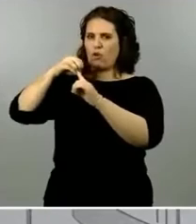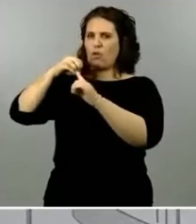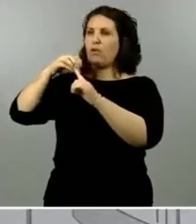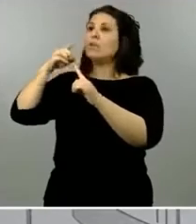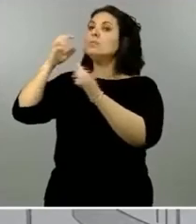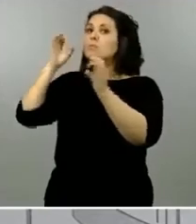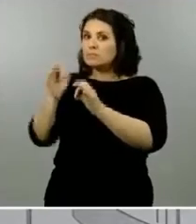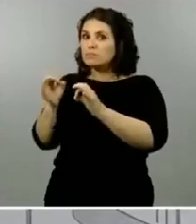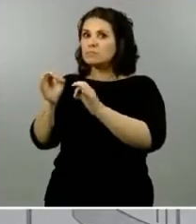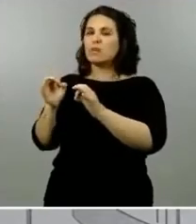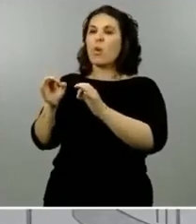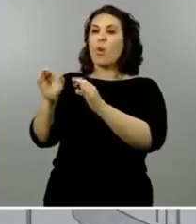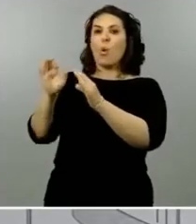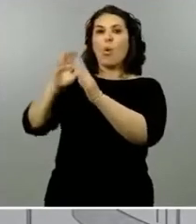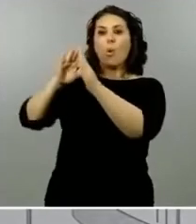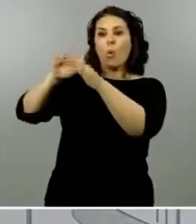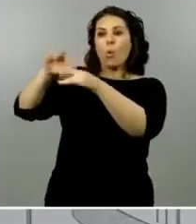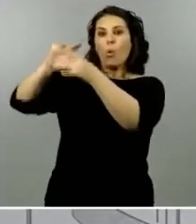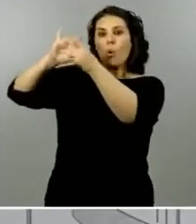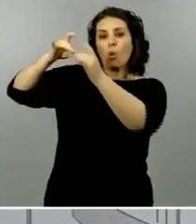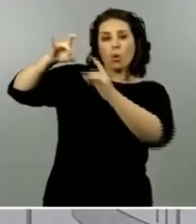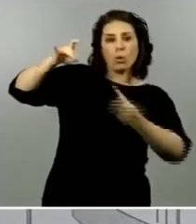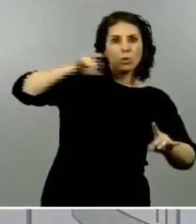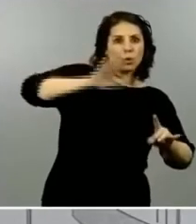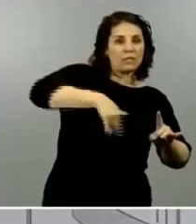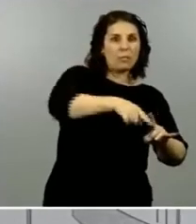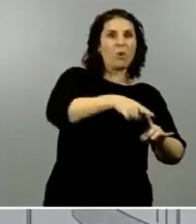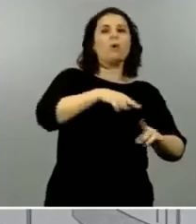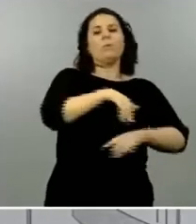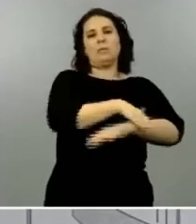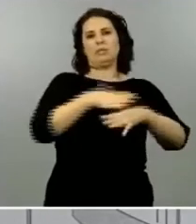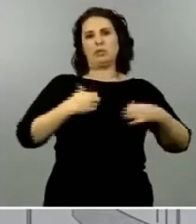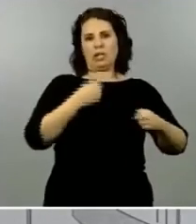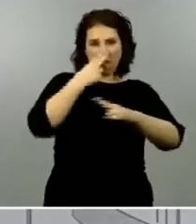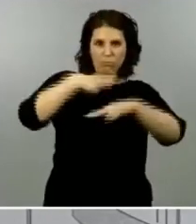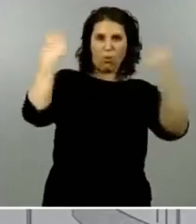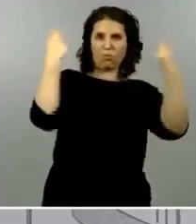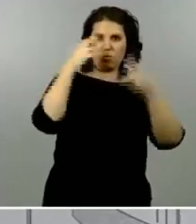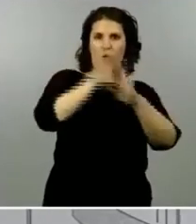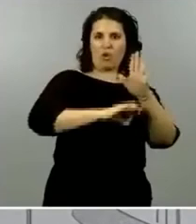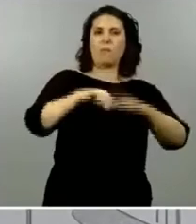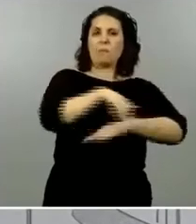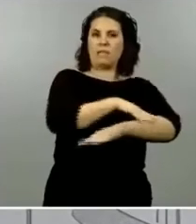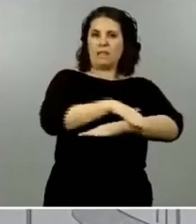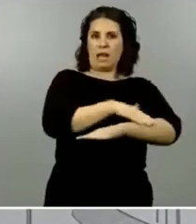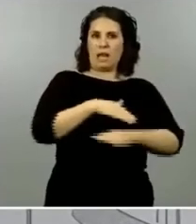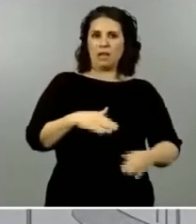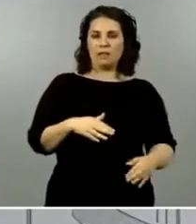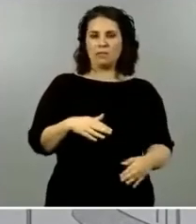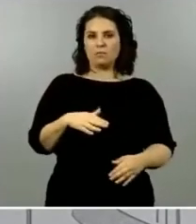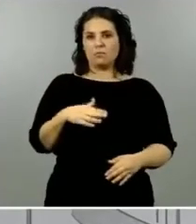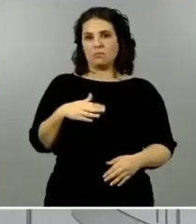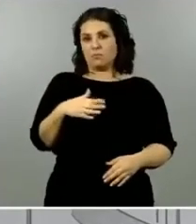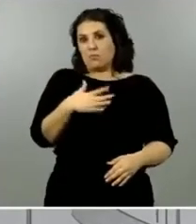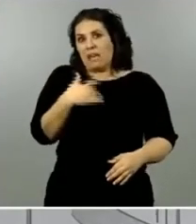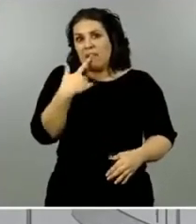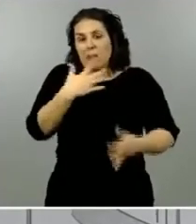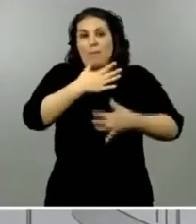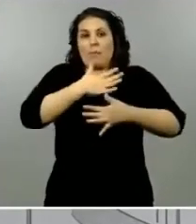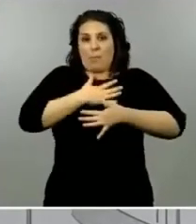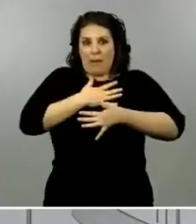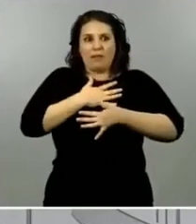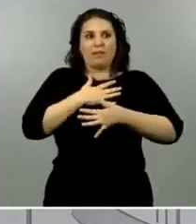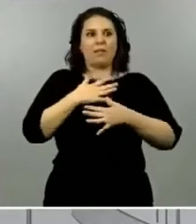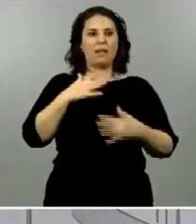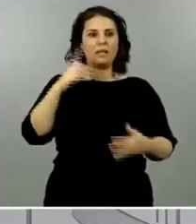ministro de sanidad que se publica a través de órdenes ministeriales con lo cual desde ese punto de vista creo que en fin por mi parte pero también lógicamente por